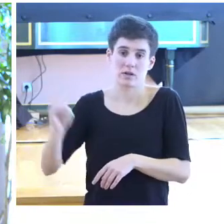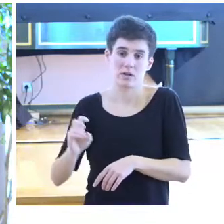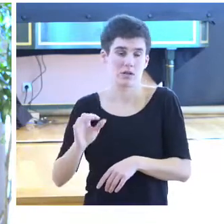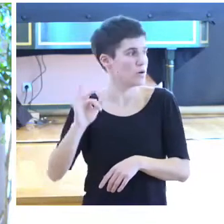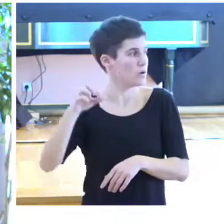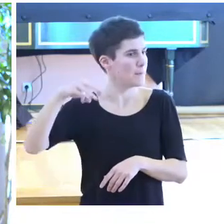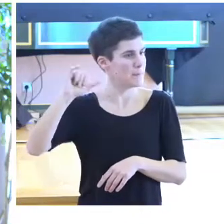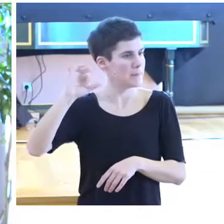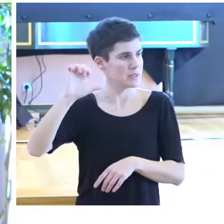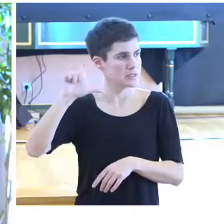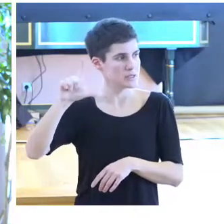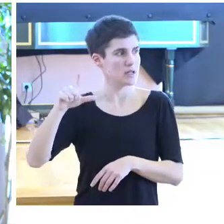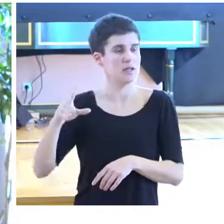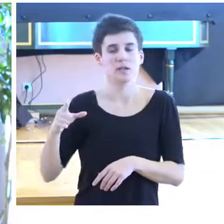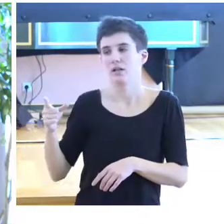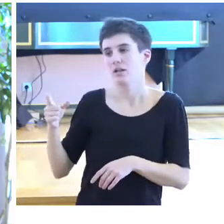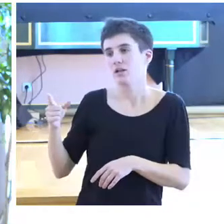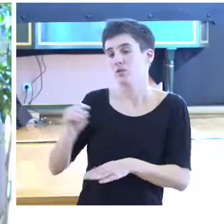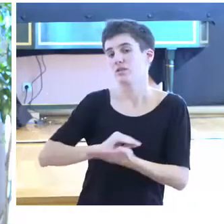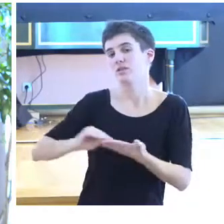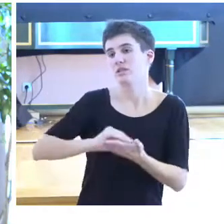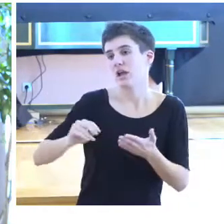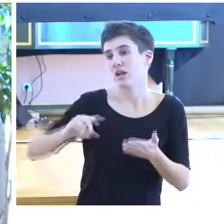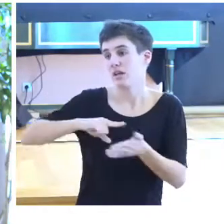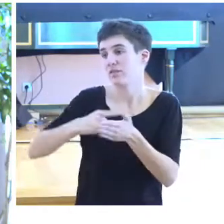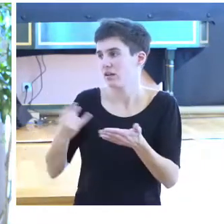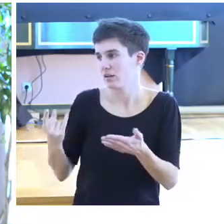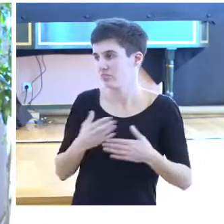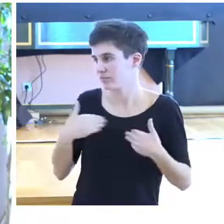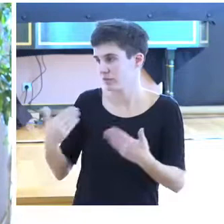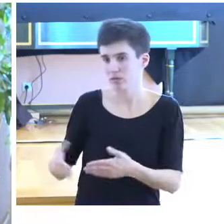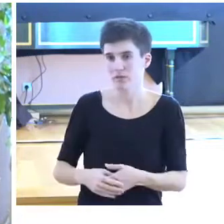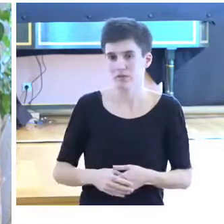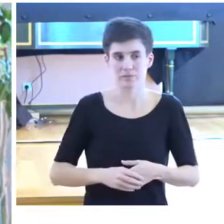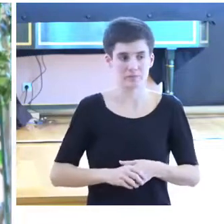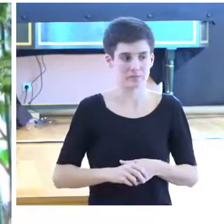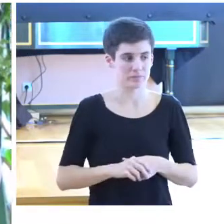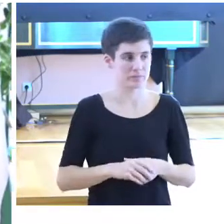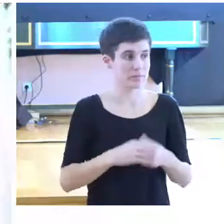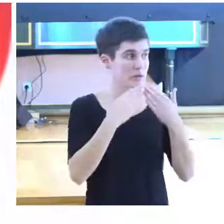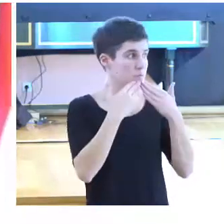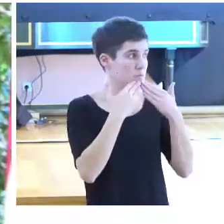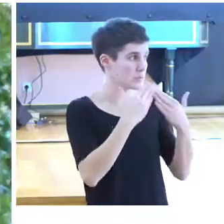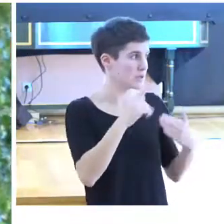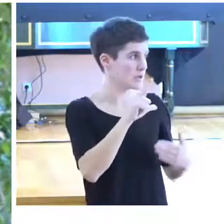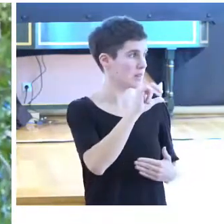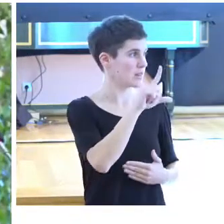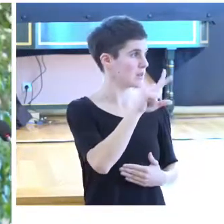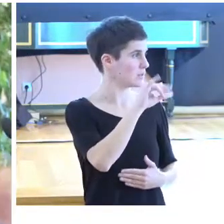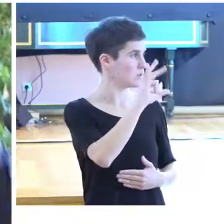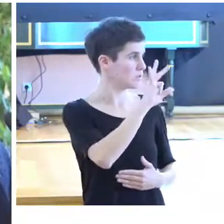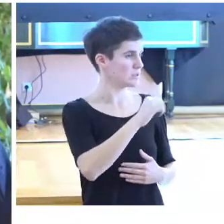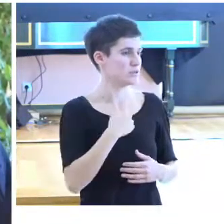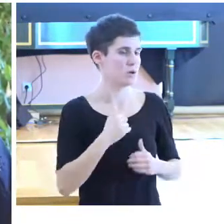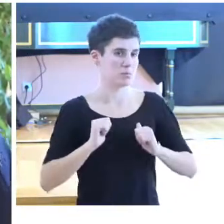secretaria técnica de Cocarmi. Así que, cuando quieras, Meritxel. Muchas gracias, Luis. En primer lugar,